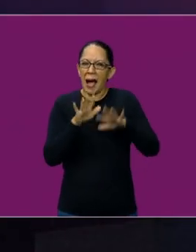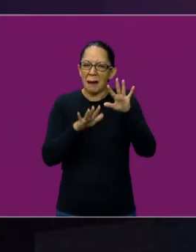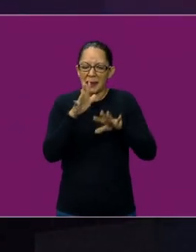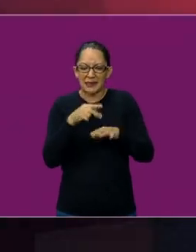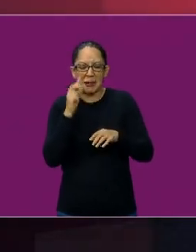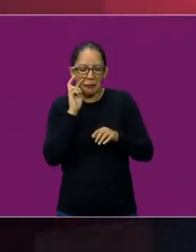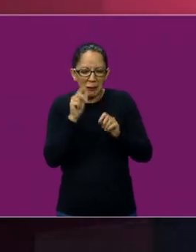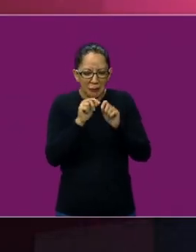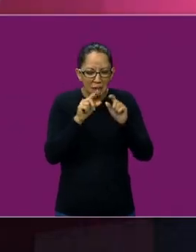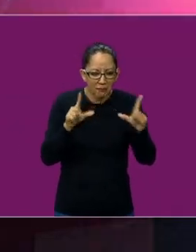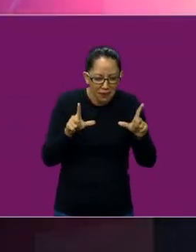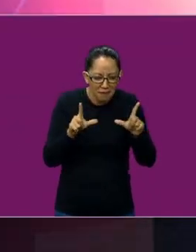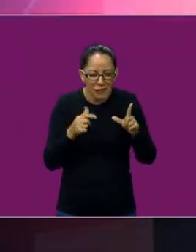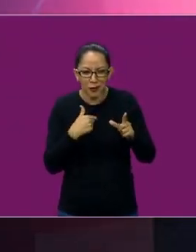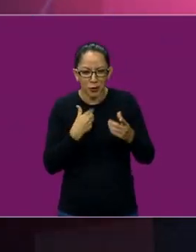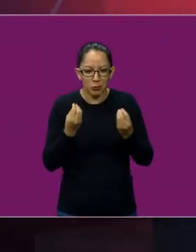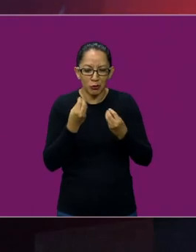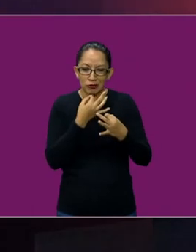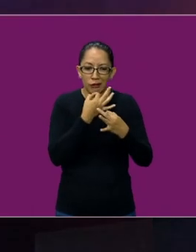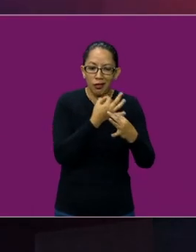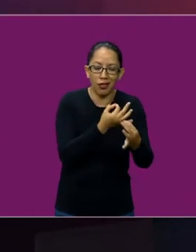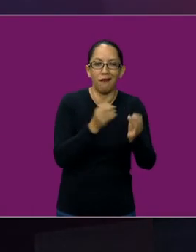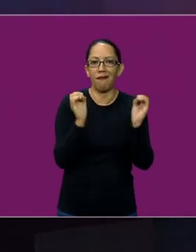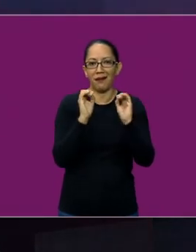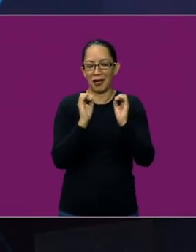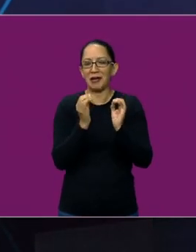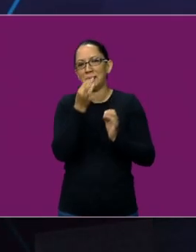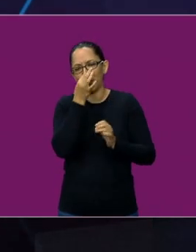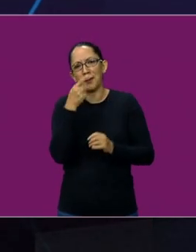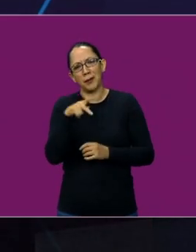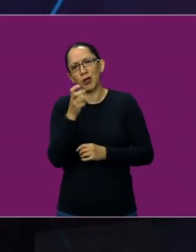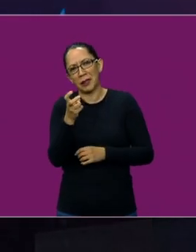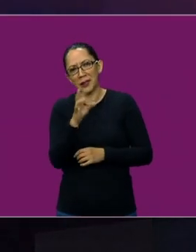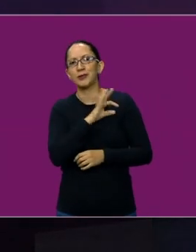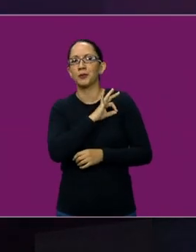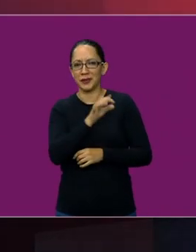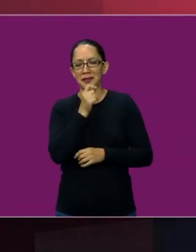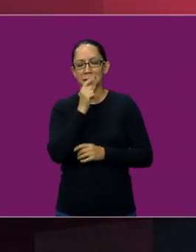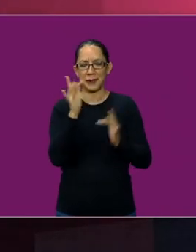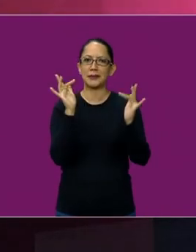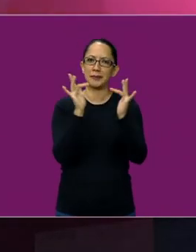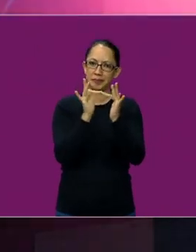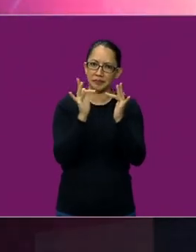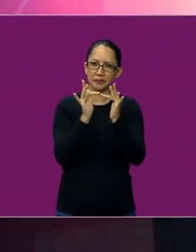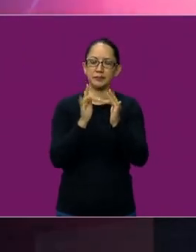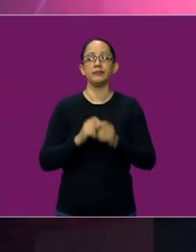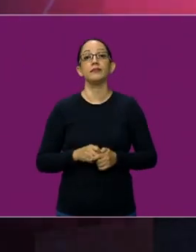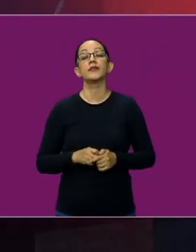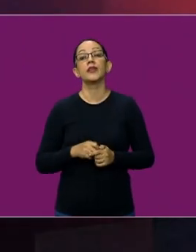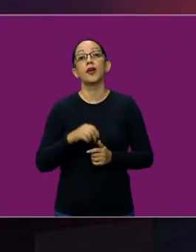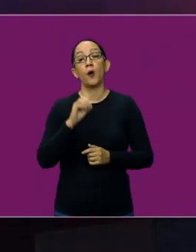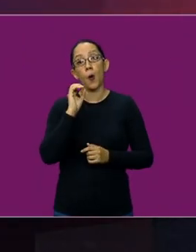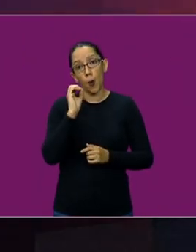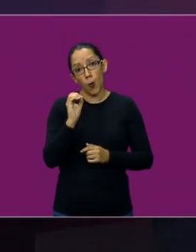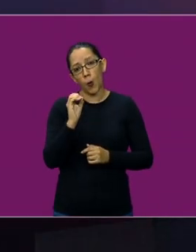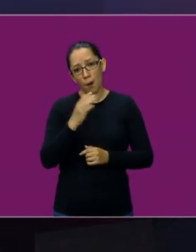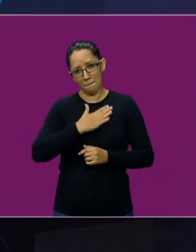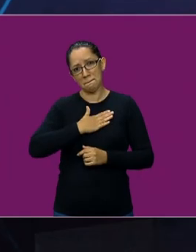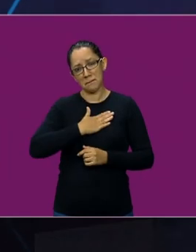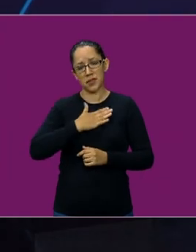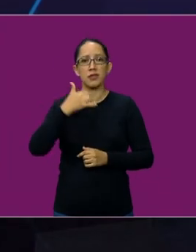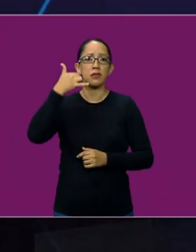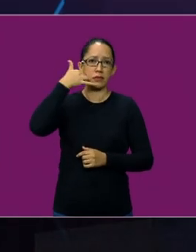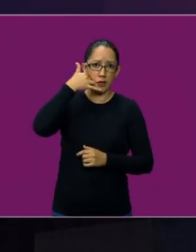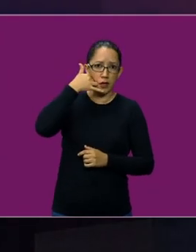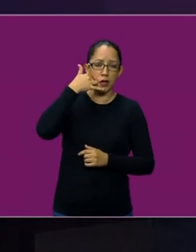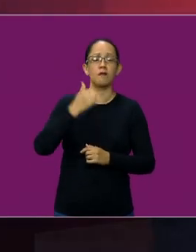panorama, pero no me engancho porque ahí me estaría. Entonces, sería eso muy bueno. Y el teléfono personal,